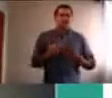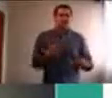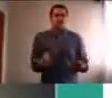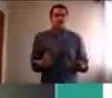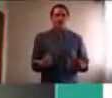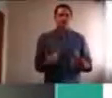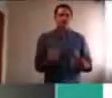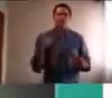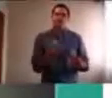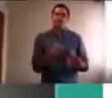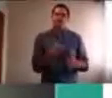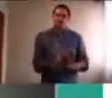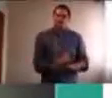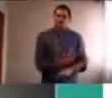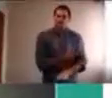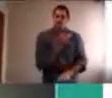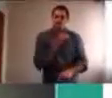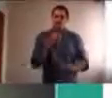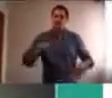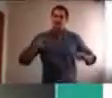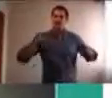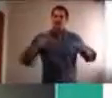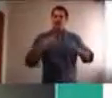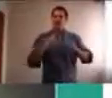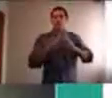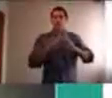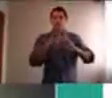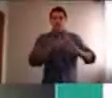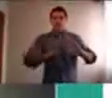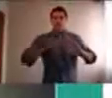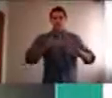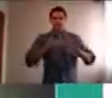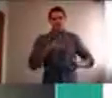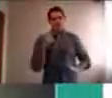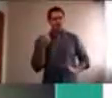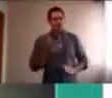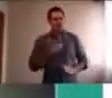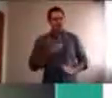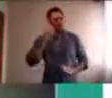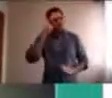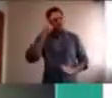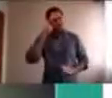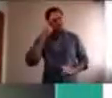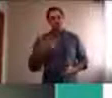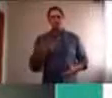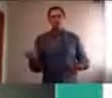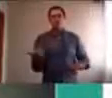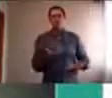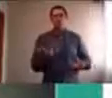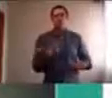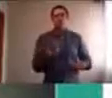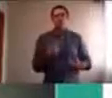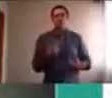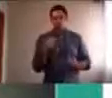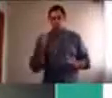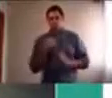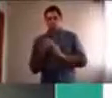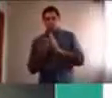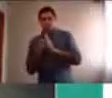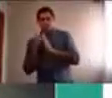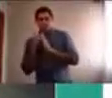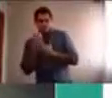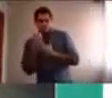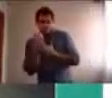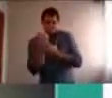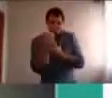esta instancia de cuarentena, tenemos que tratar de ver, qué recursos tenemos, o qué recursos podemos desarrollar, para ver